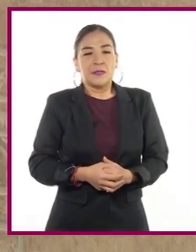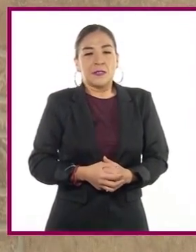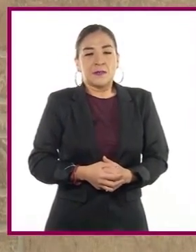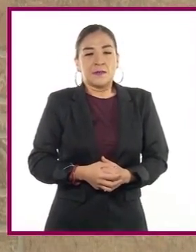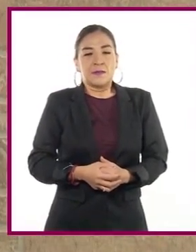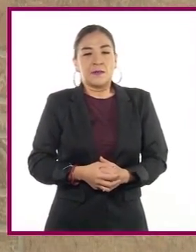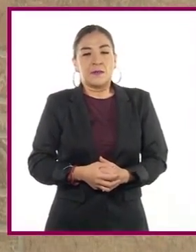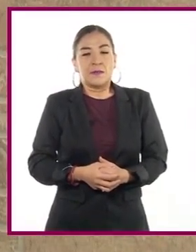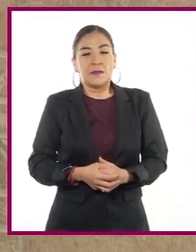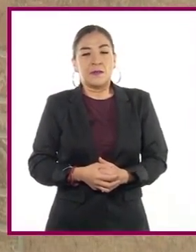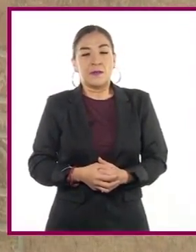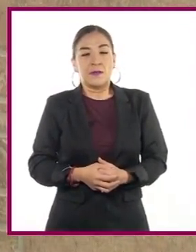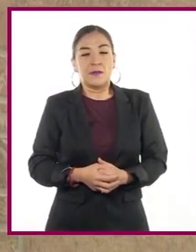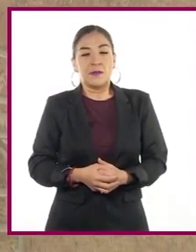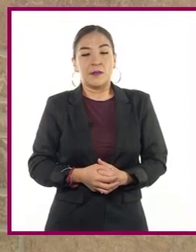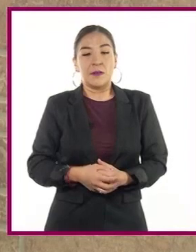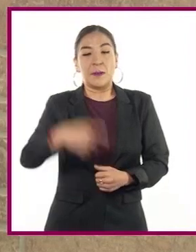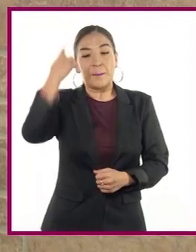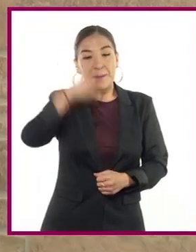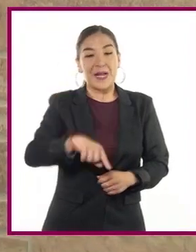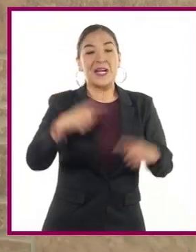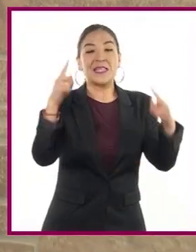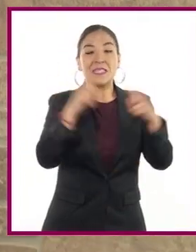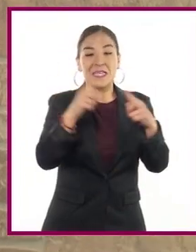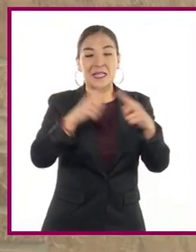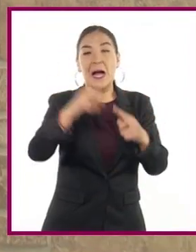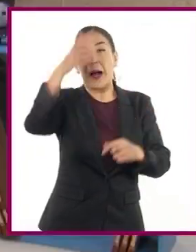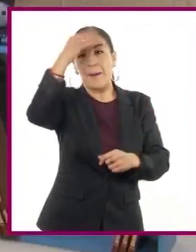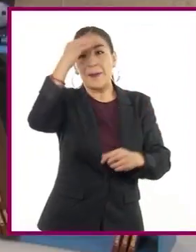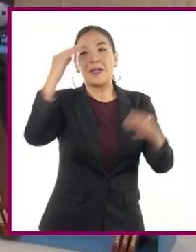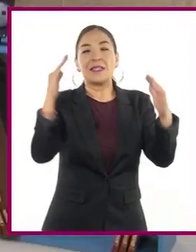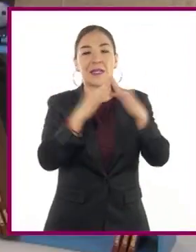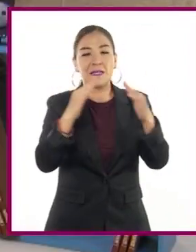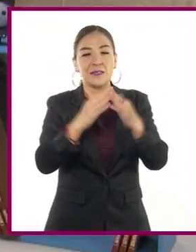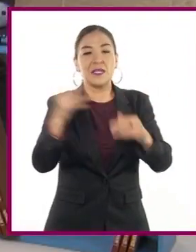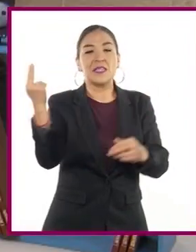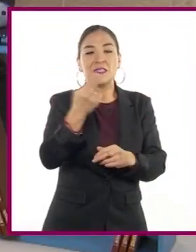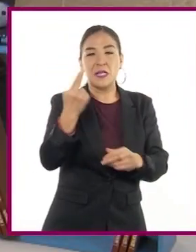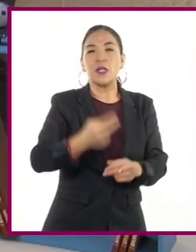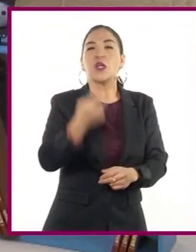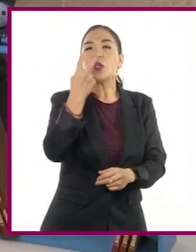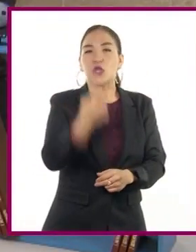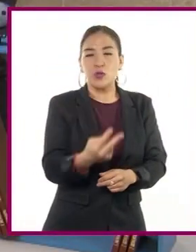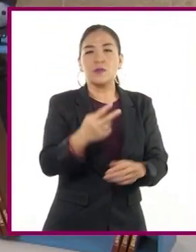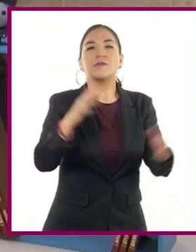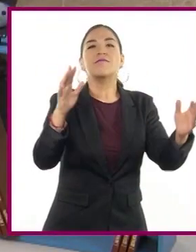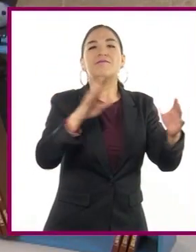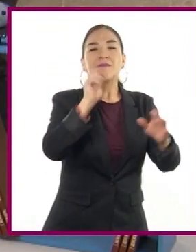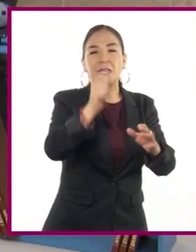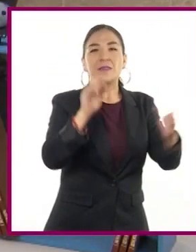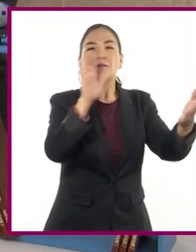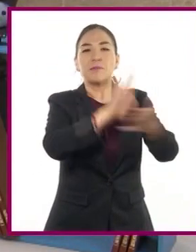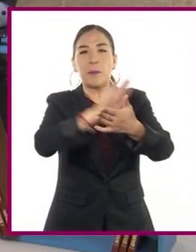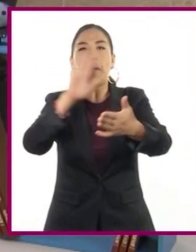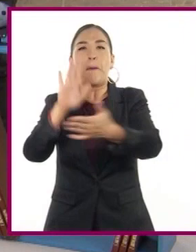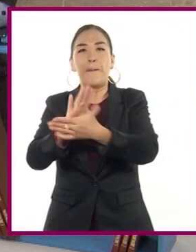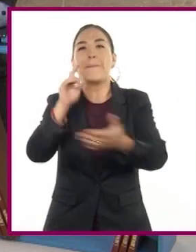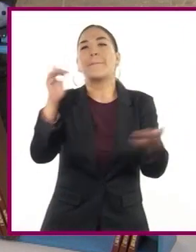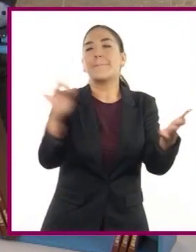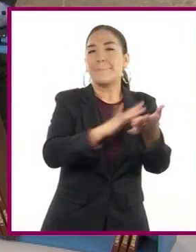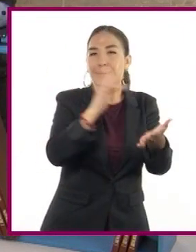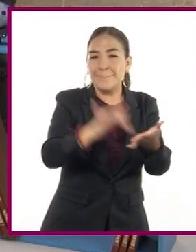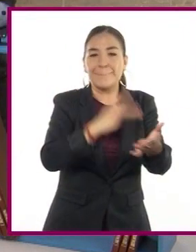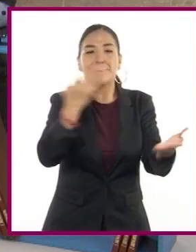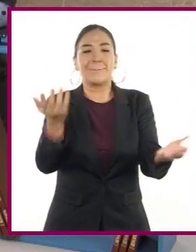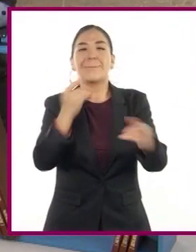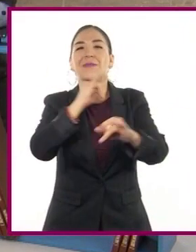Para hacer las tareas de Aprende en Casa, requerimos varios dispositivos para conectarnos con nuestros maestros o simplemente